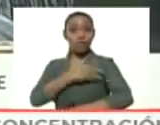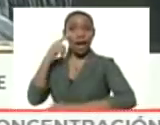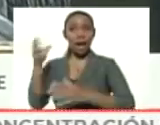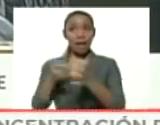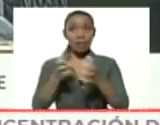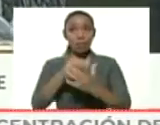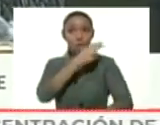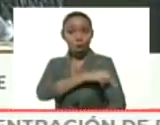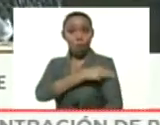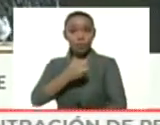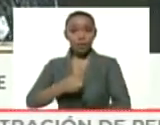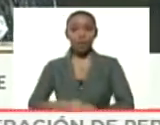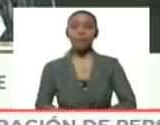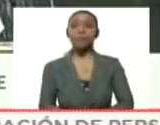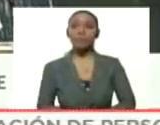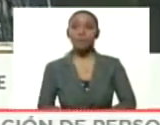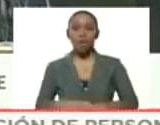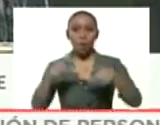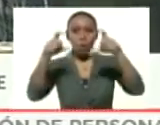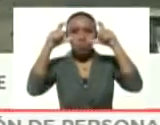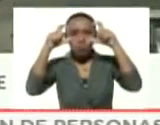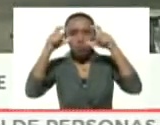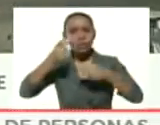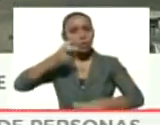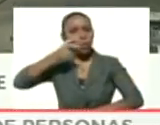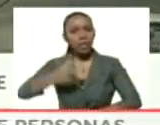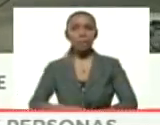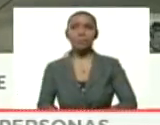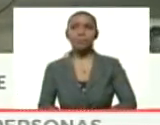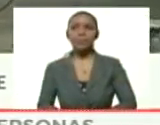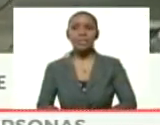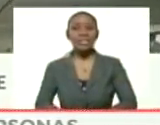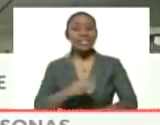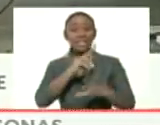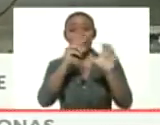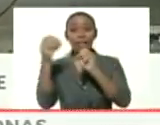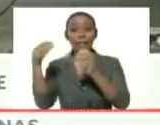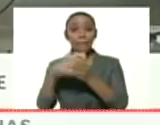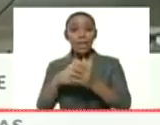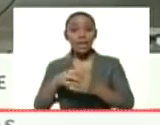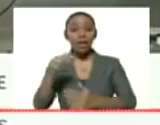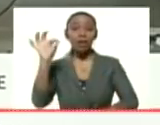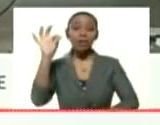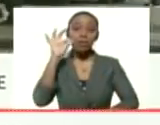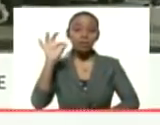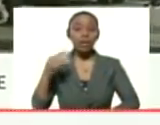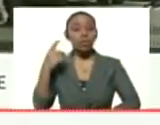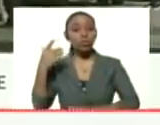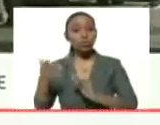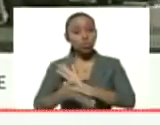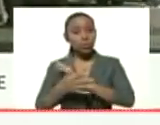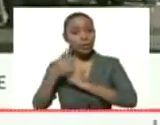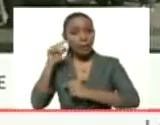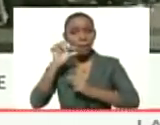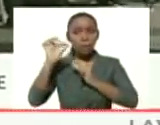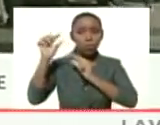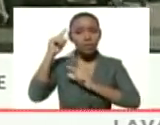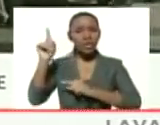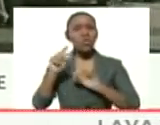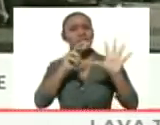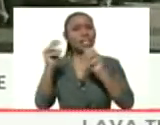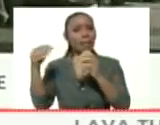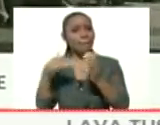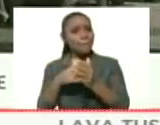los hospitales, lentes de seguridad, más de 70 mil termómetros. Esto es muy importante, porque estos 70 mil